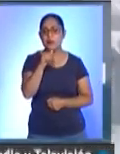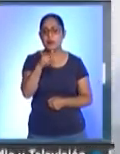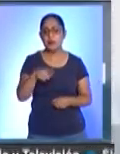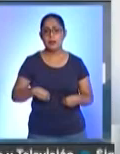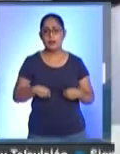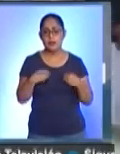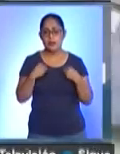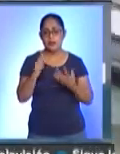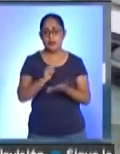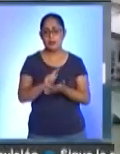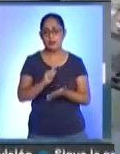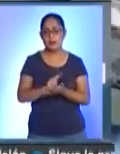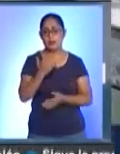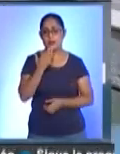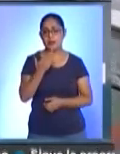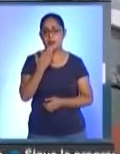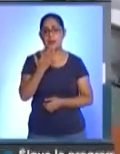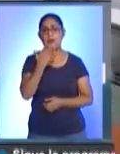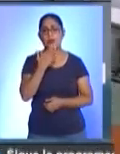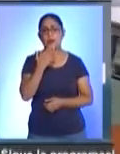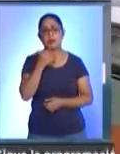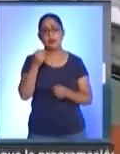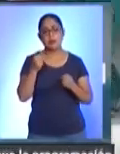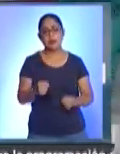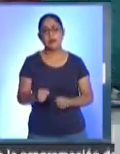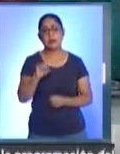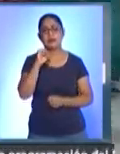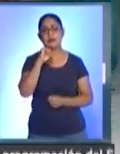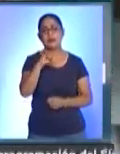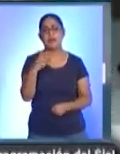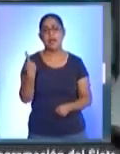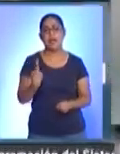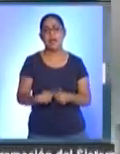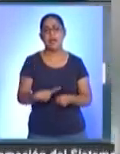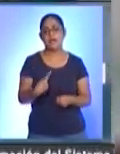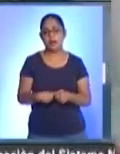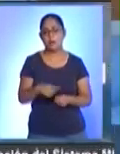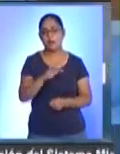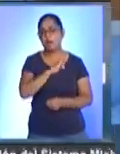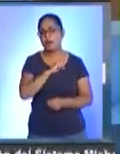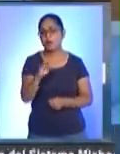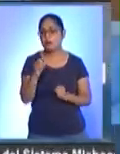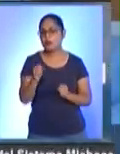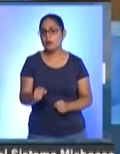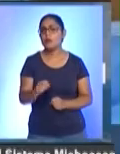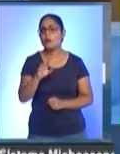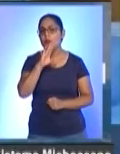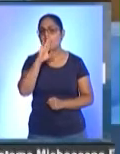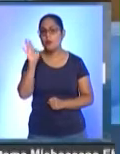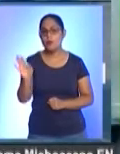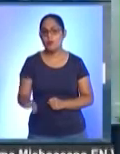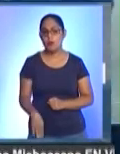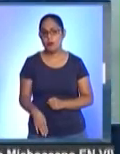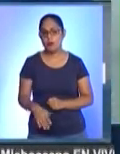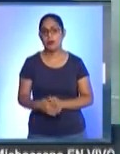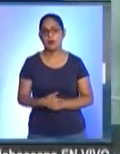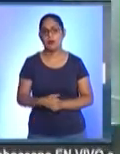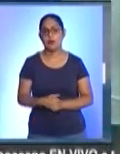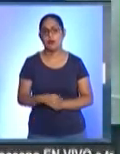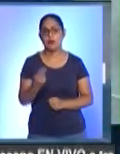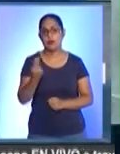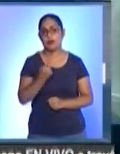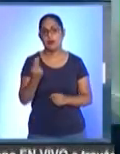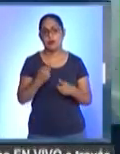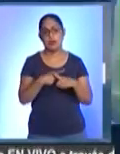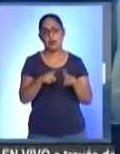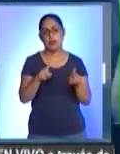condición de higiene, seguramente vas a enfermar con una enfermedad grave que puede llegar a morir. Entonces, si le sumamos a esto las nuevas variantes